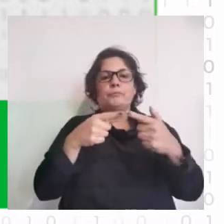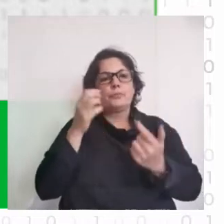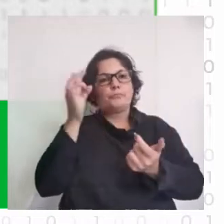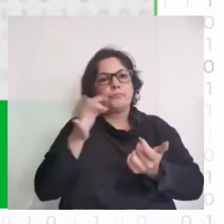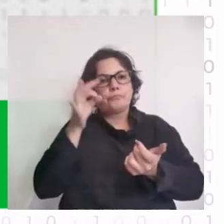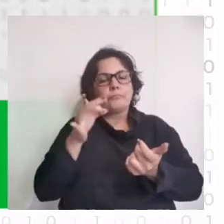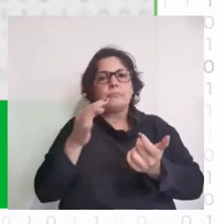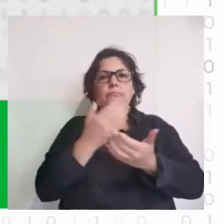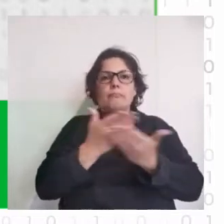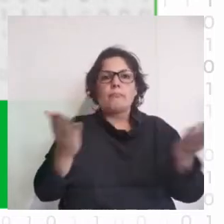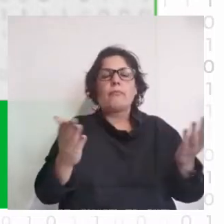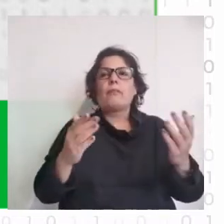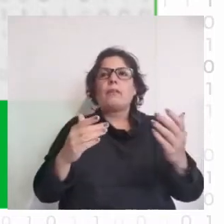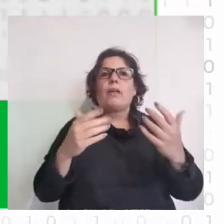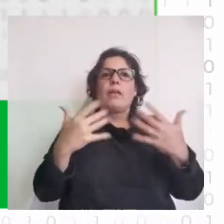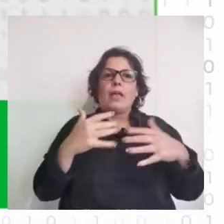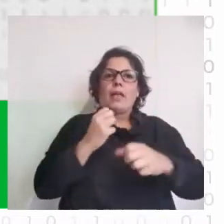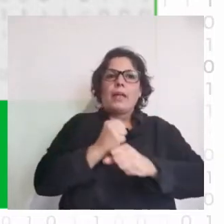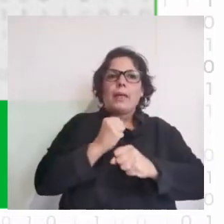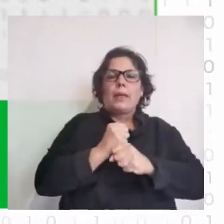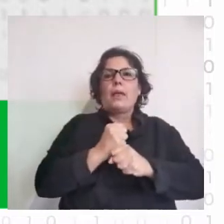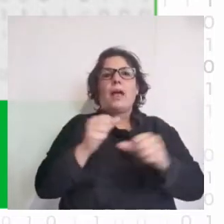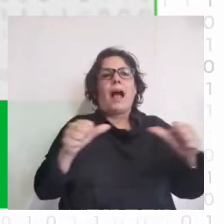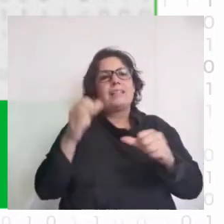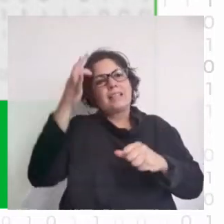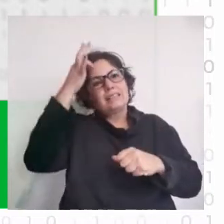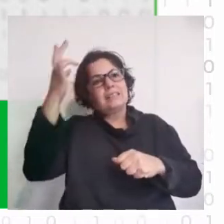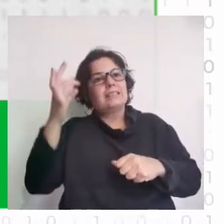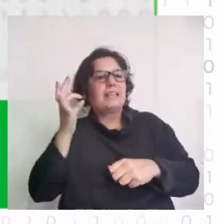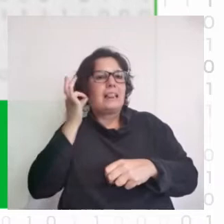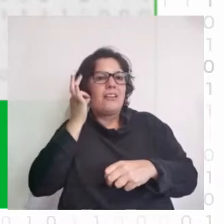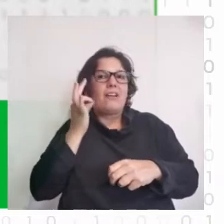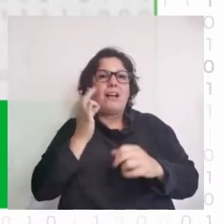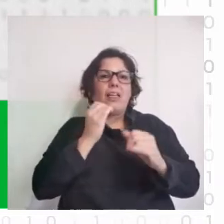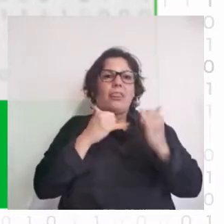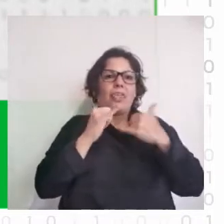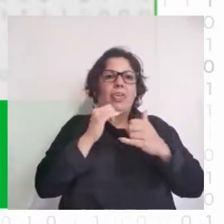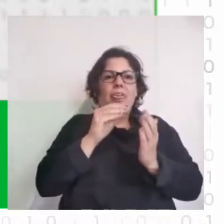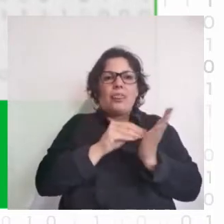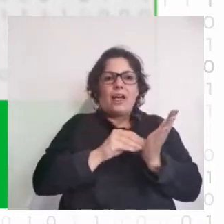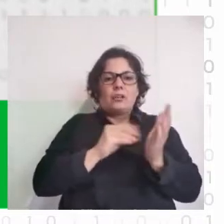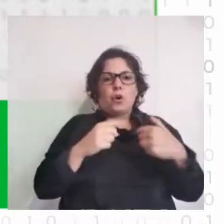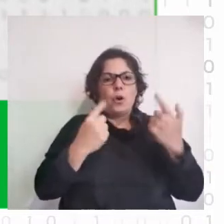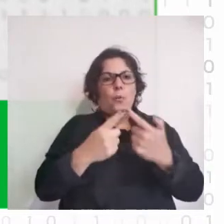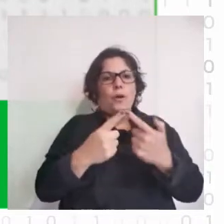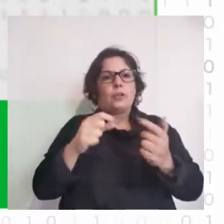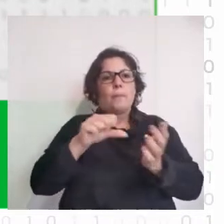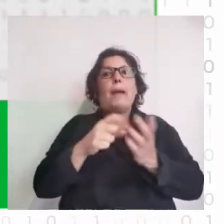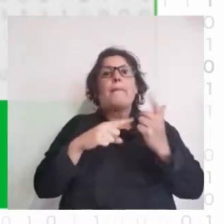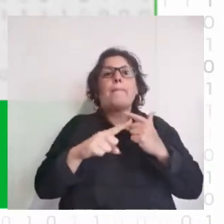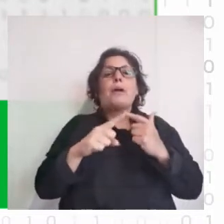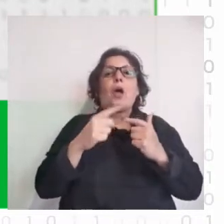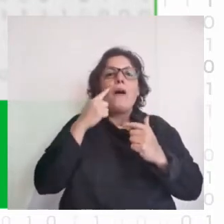visibilizar la enorme labor que realizan las científicas de datos en nuestro país, pero además también inspirar a que más niñas y